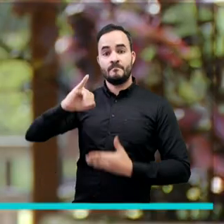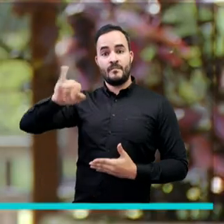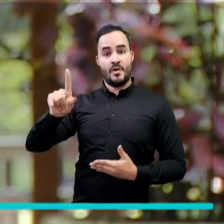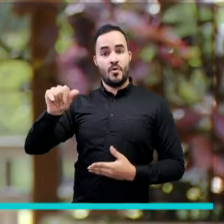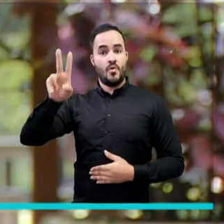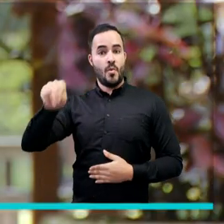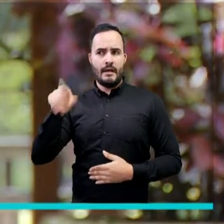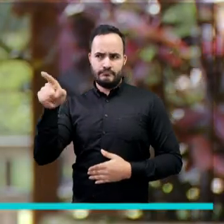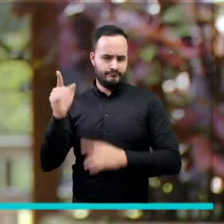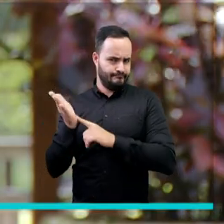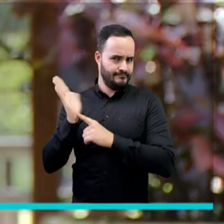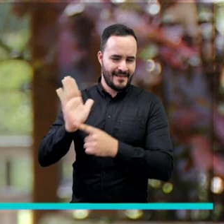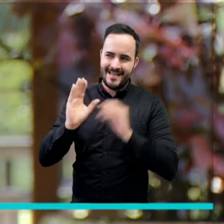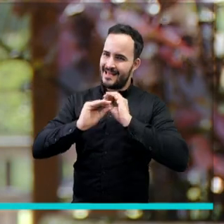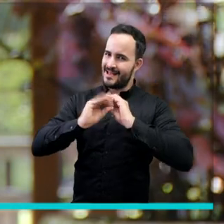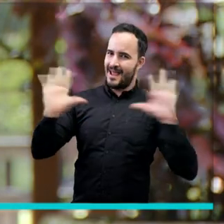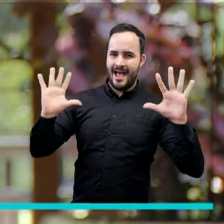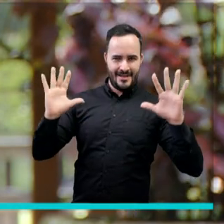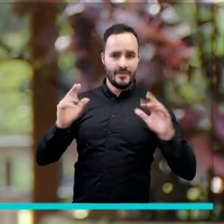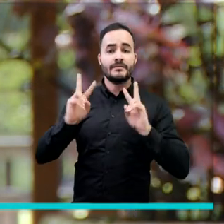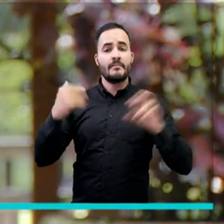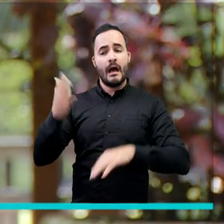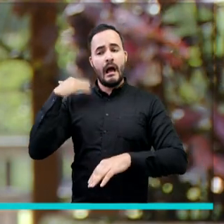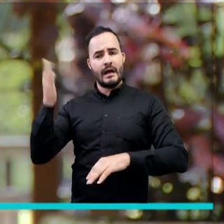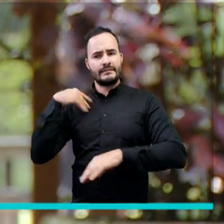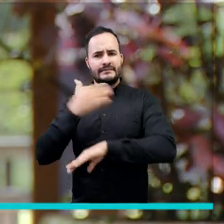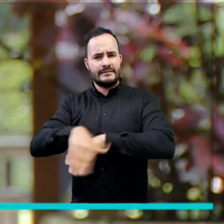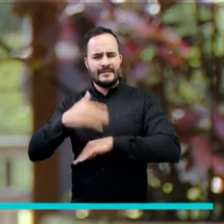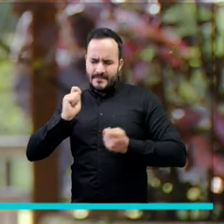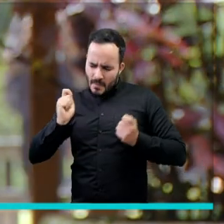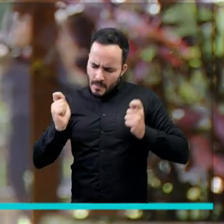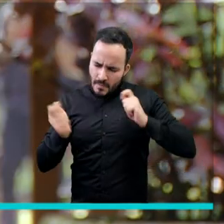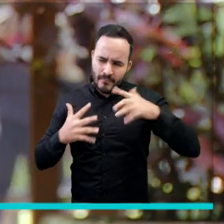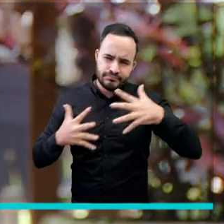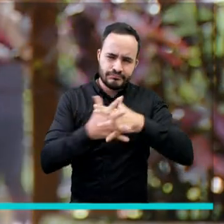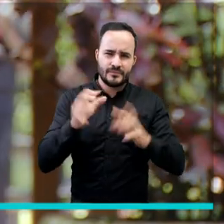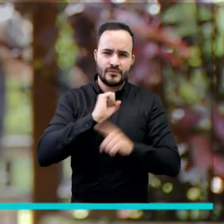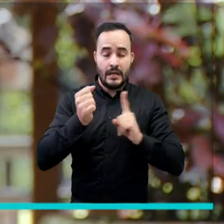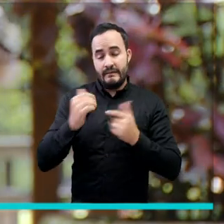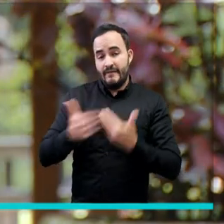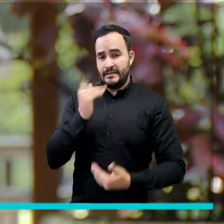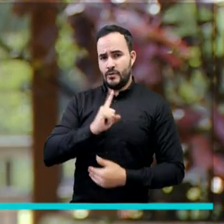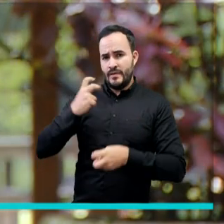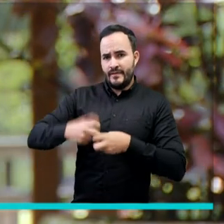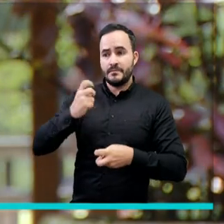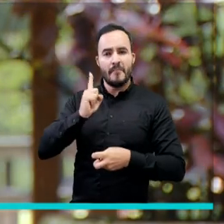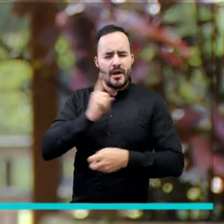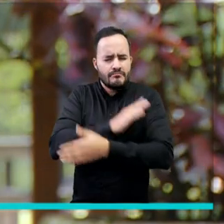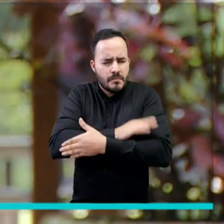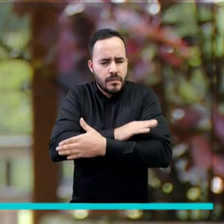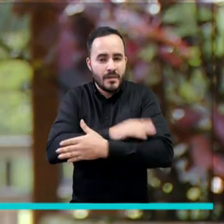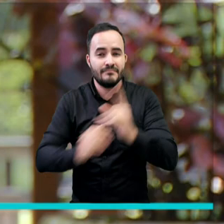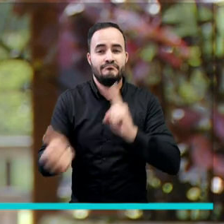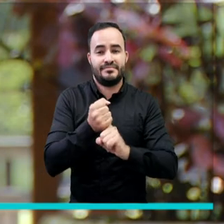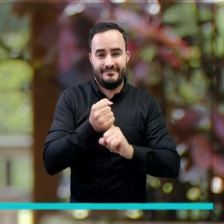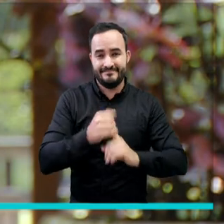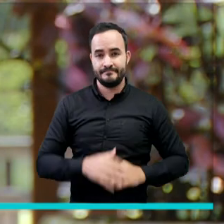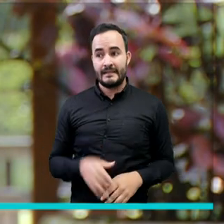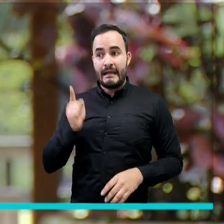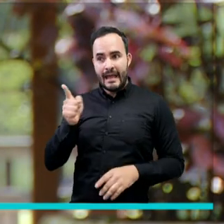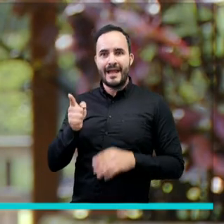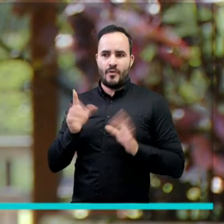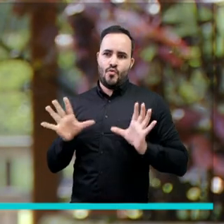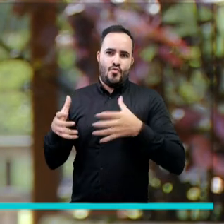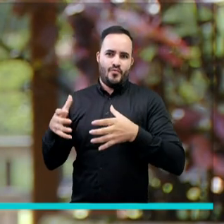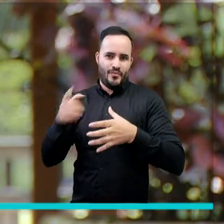Juan Felipe Cardona es un claro ejemplo de que la resocialización, aunque es un camino duro, con disciplina y determinación sí se puede. Él